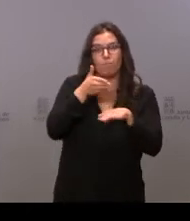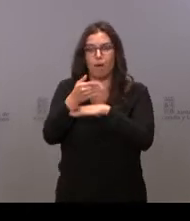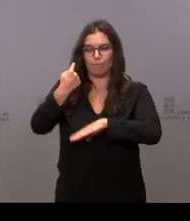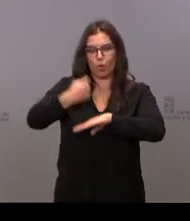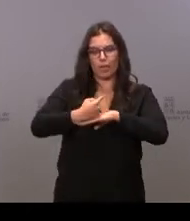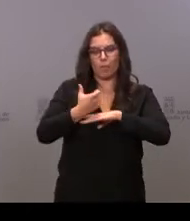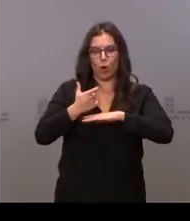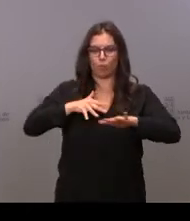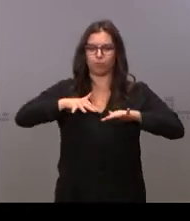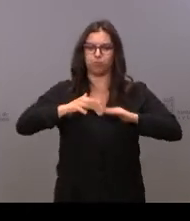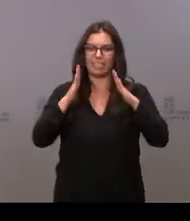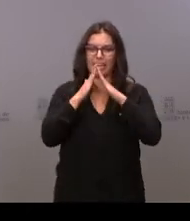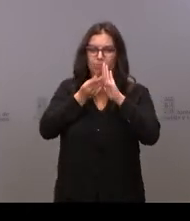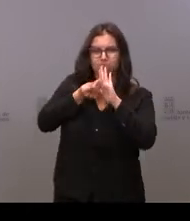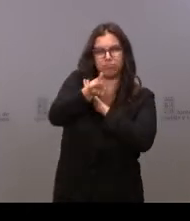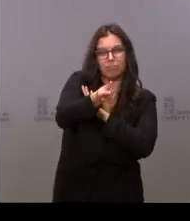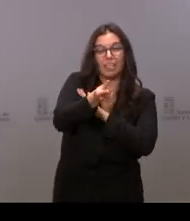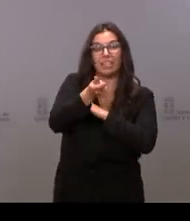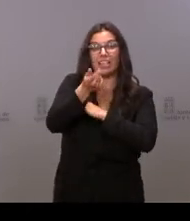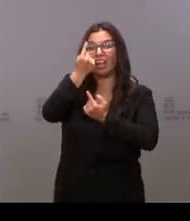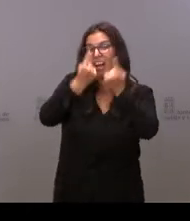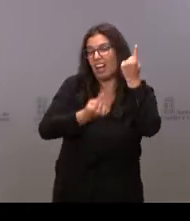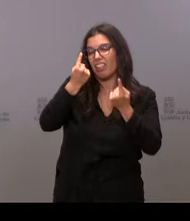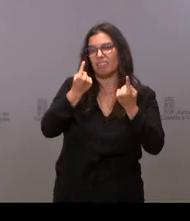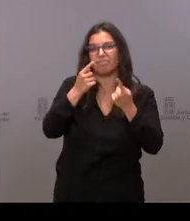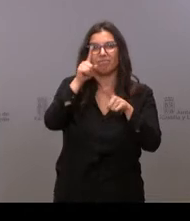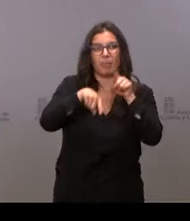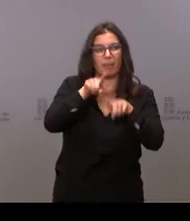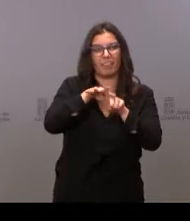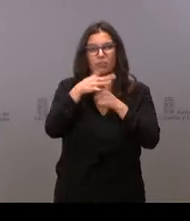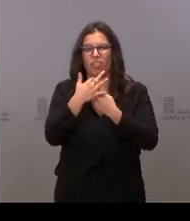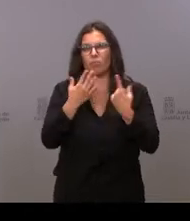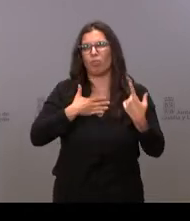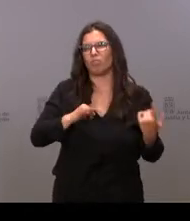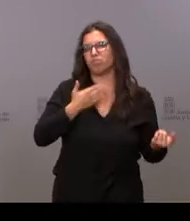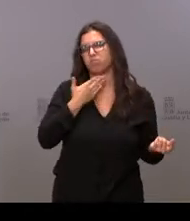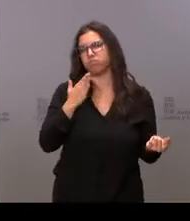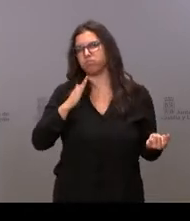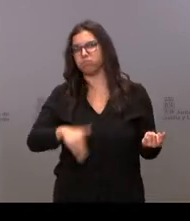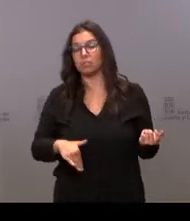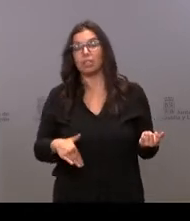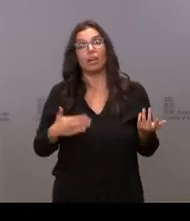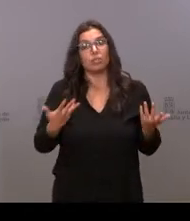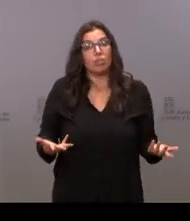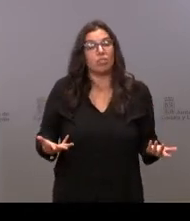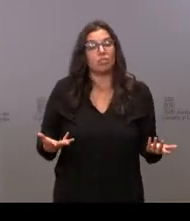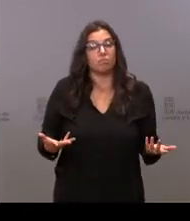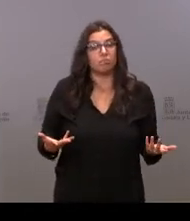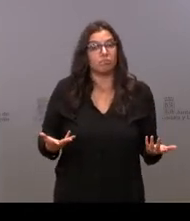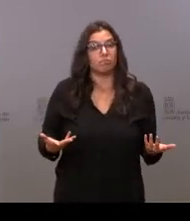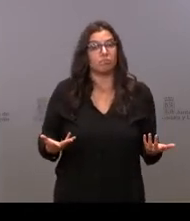porque hay días que, por circunstancias, a lo mejor no te apetece. Y entonces, pues